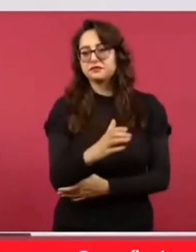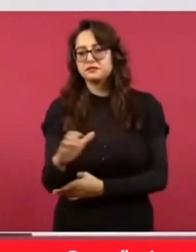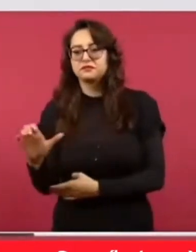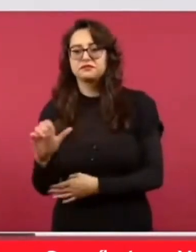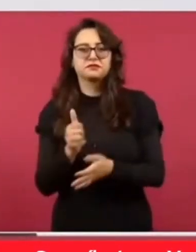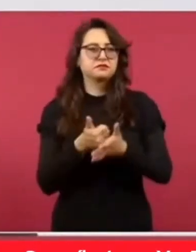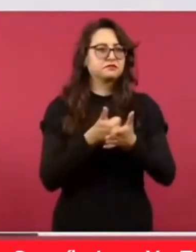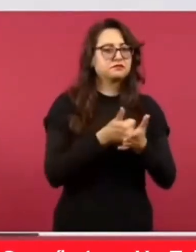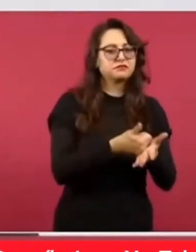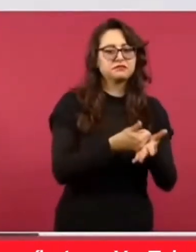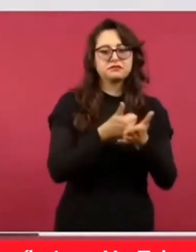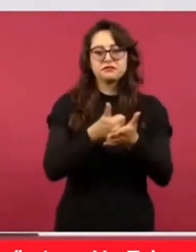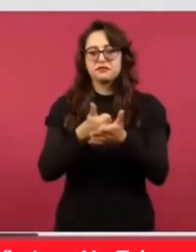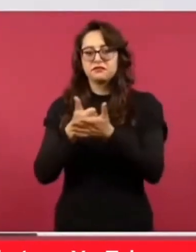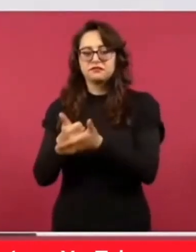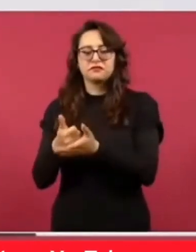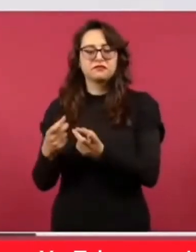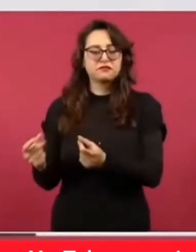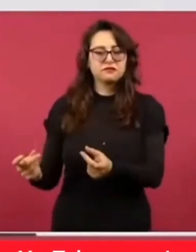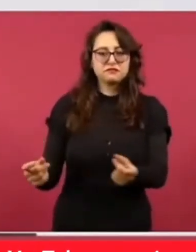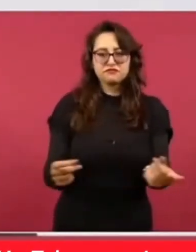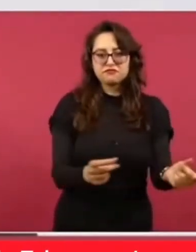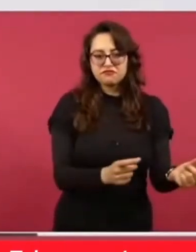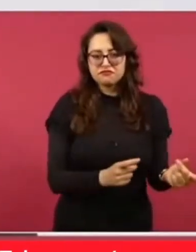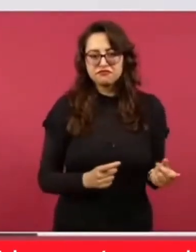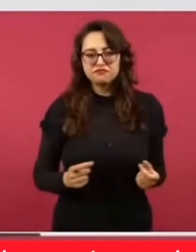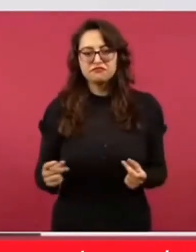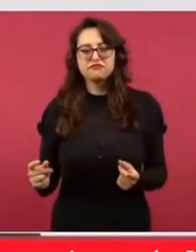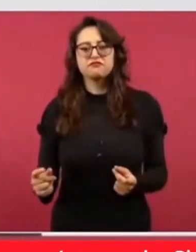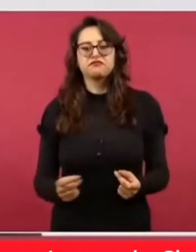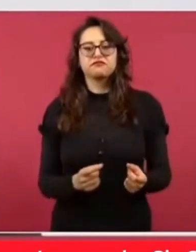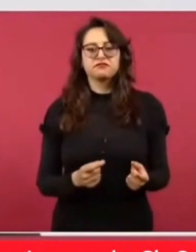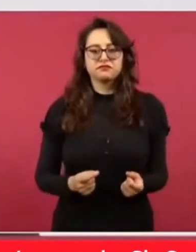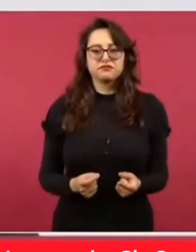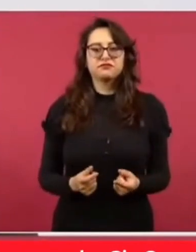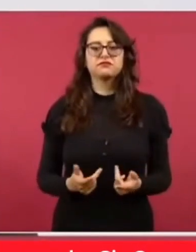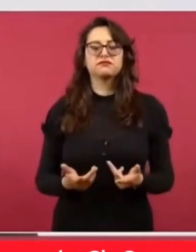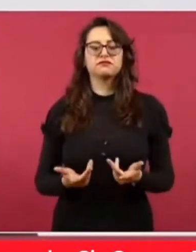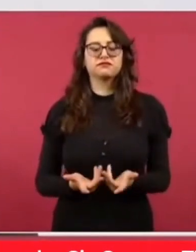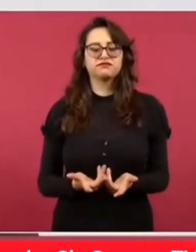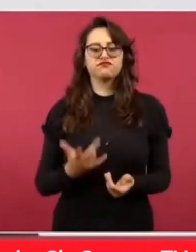que tienen que